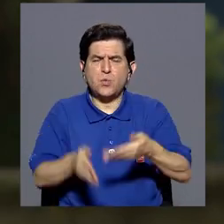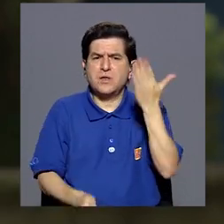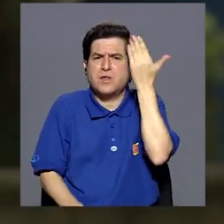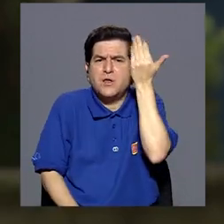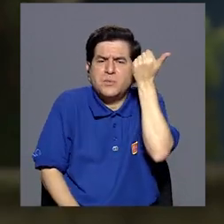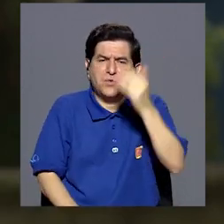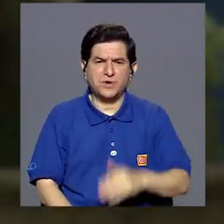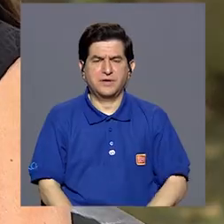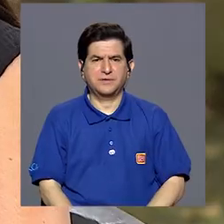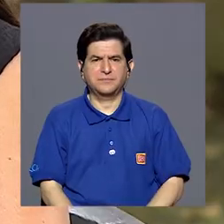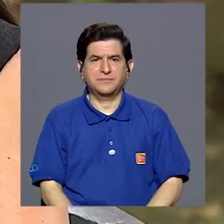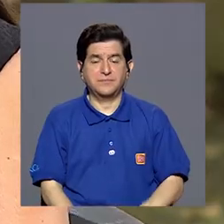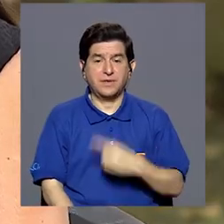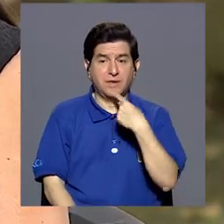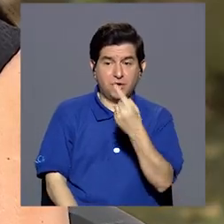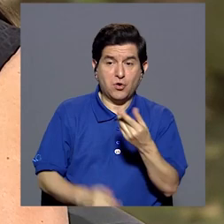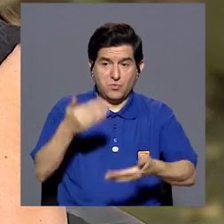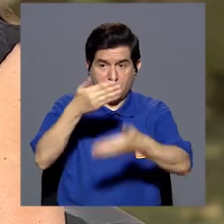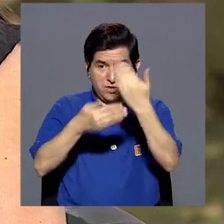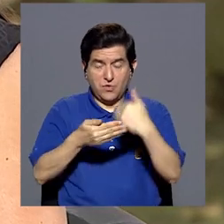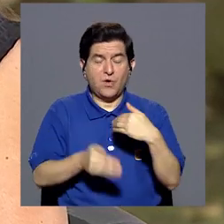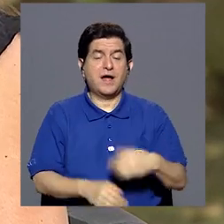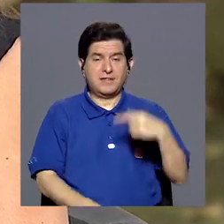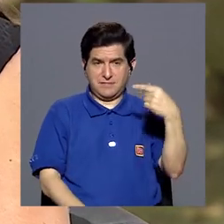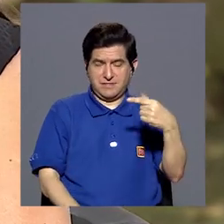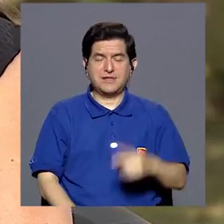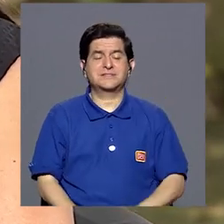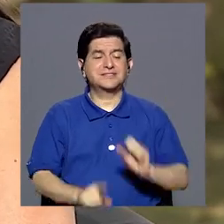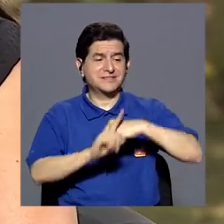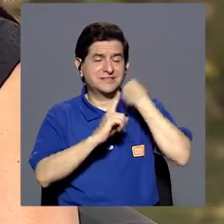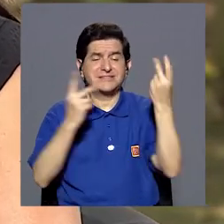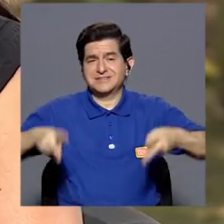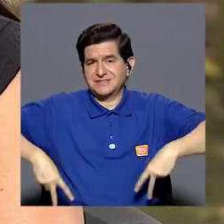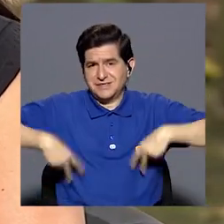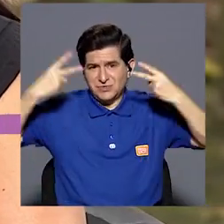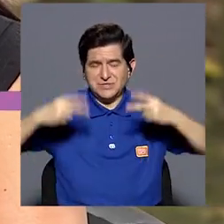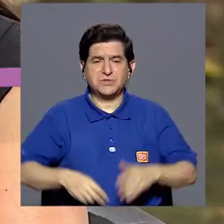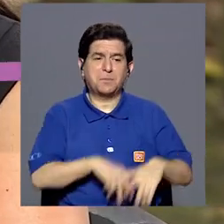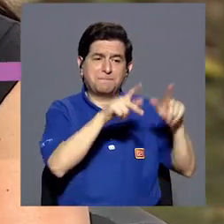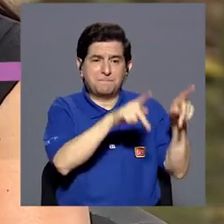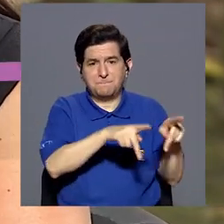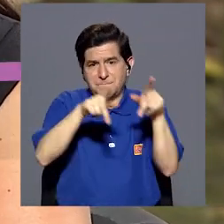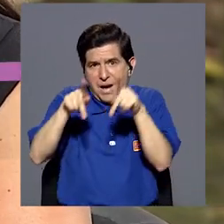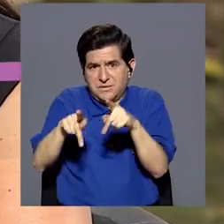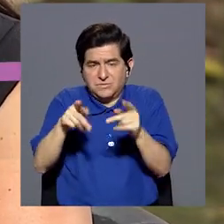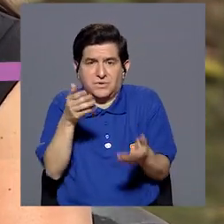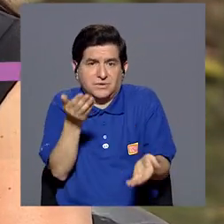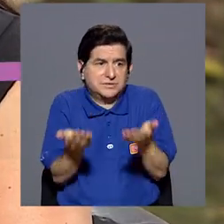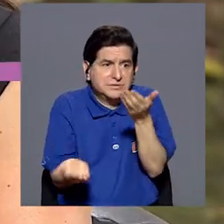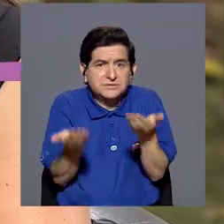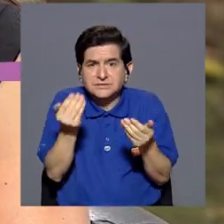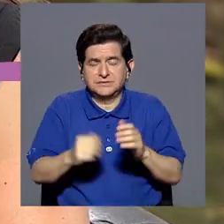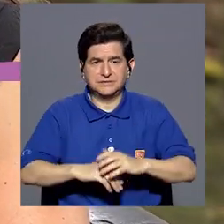cuidadoras? Bueno, tal como decía Gabriela, son circunstancias de la vida. Por lo general, son personas